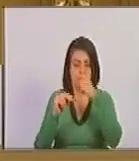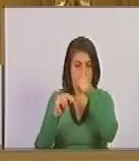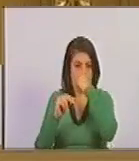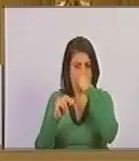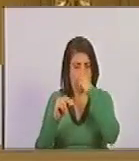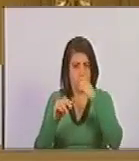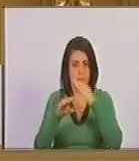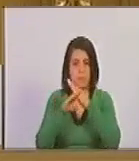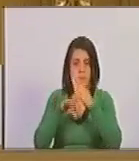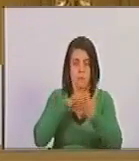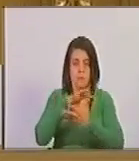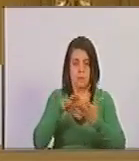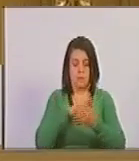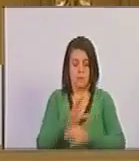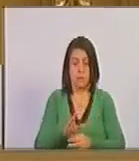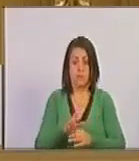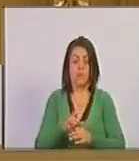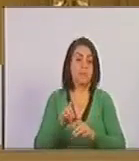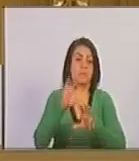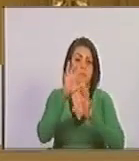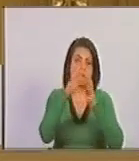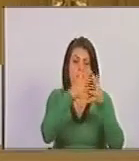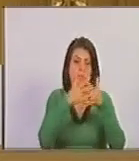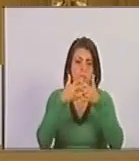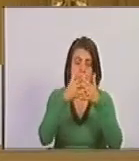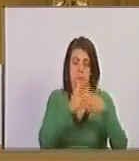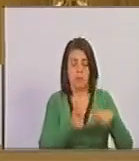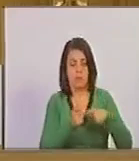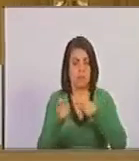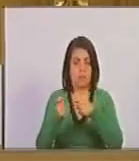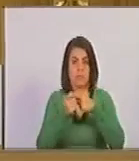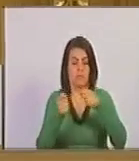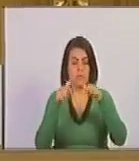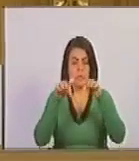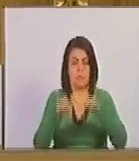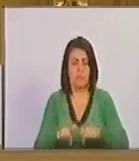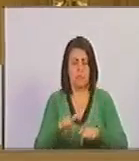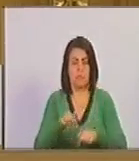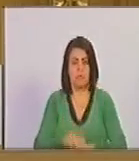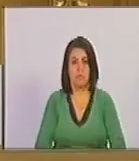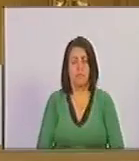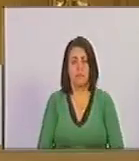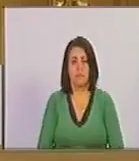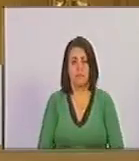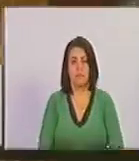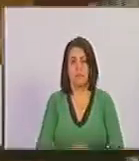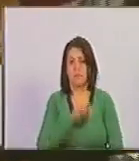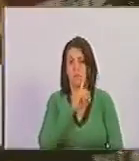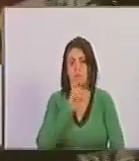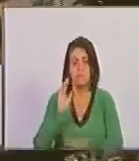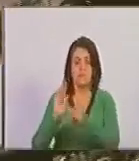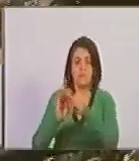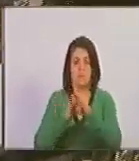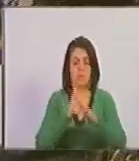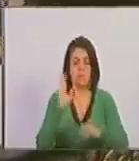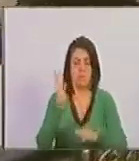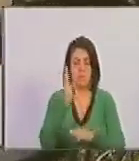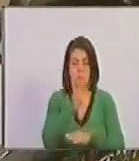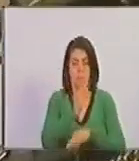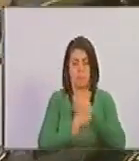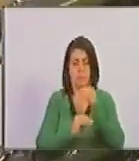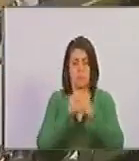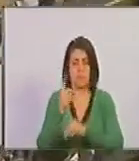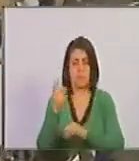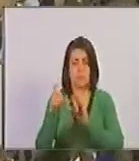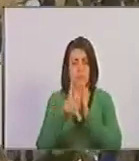ante la agresión imperial que se manifiesta en la actualidad en la llamada sanciones que